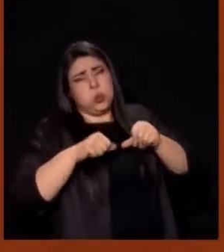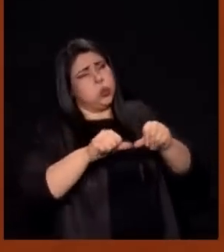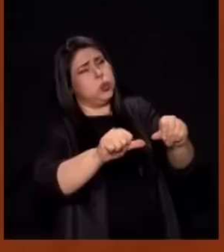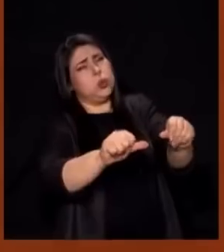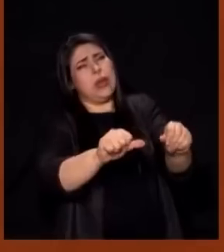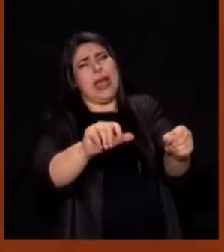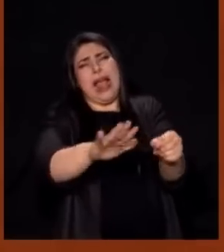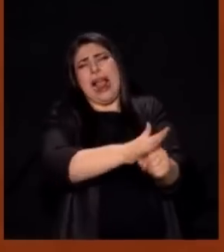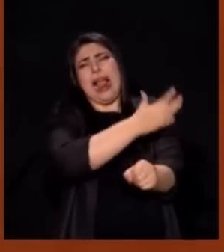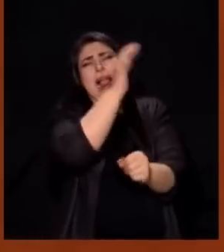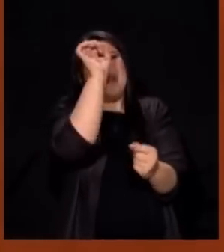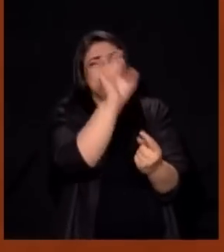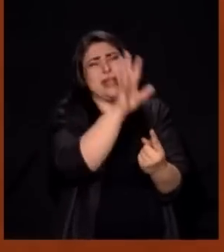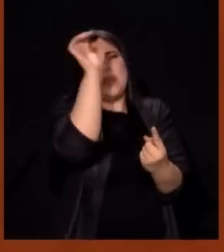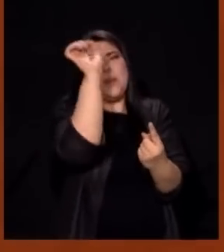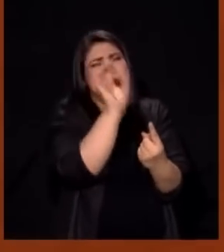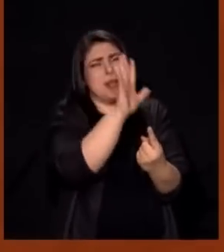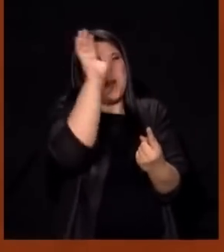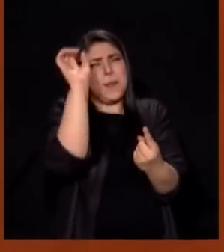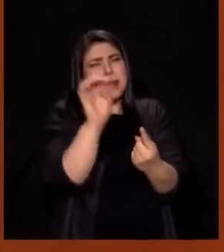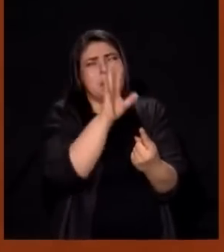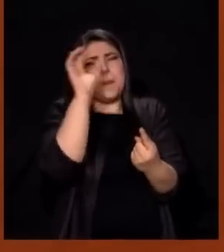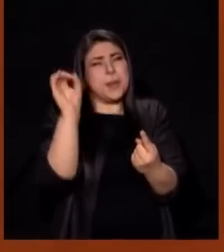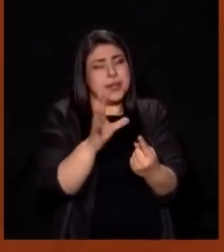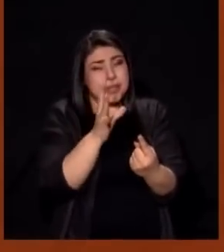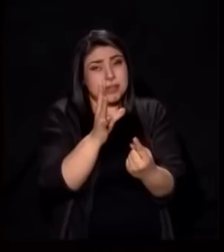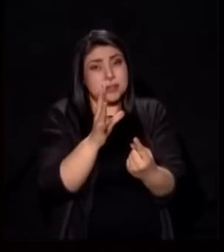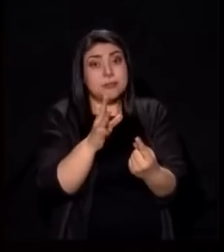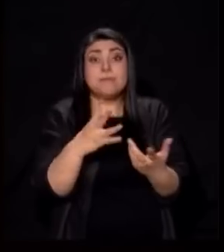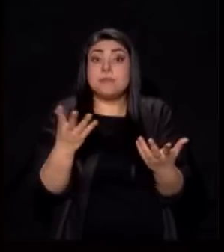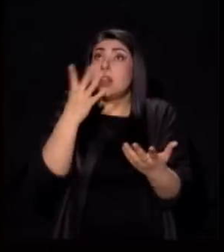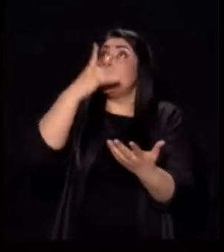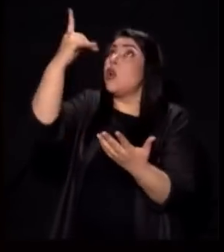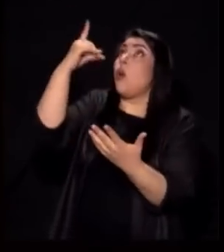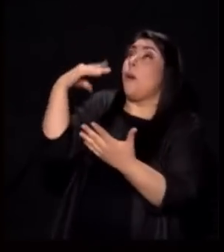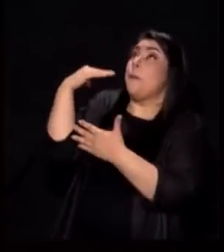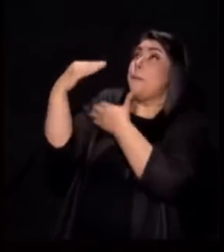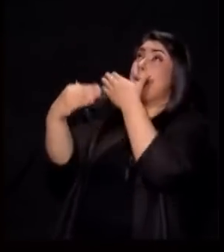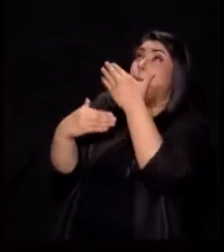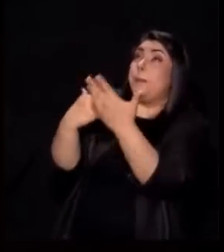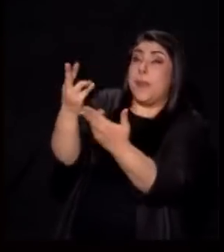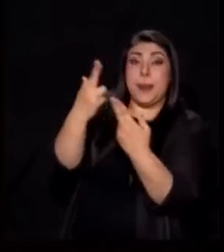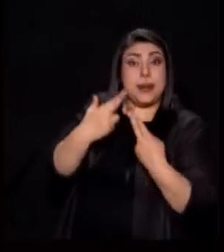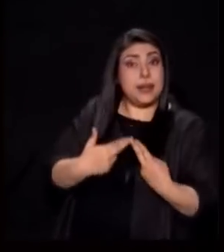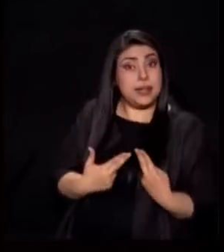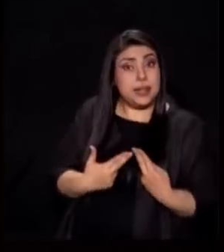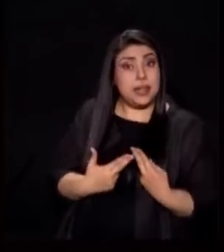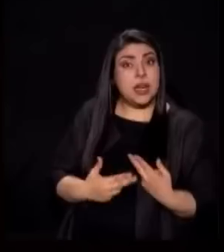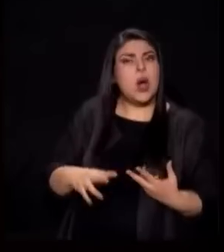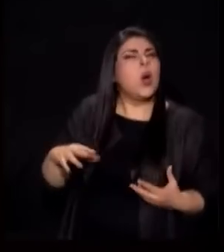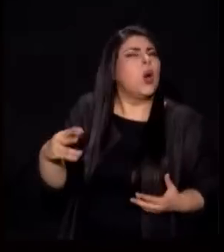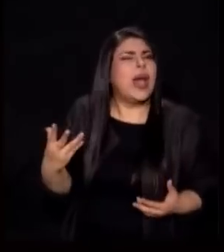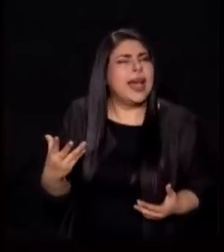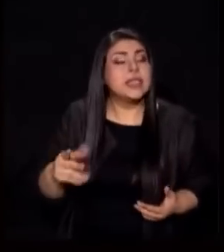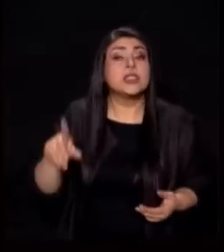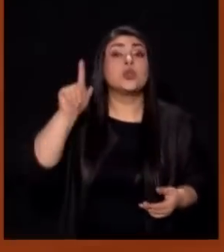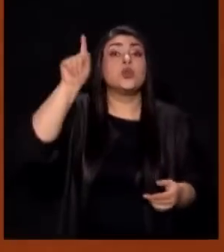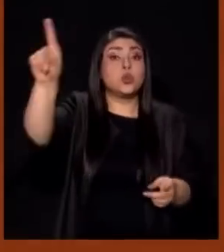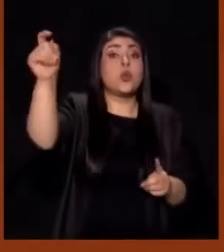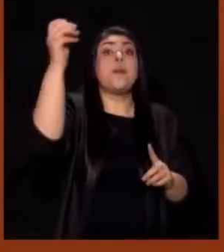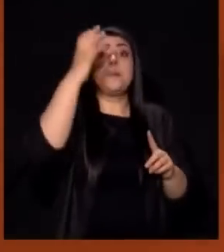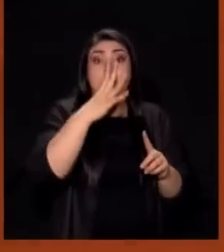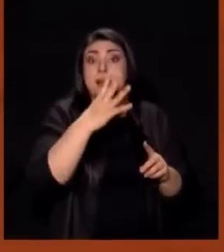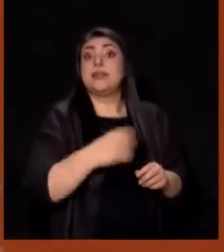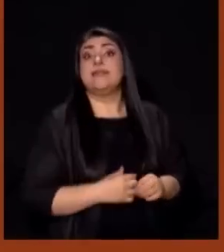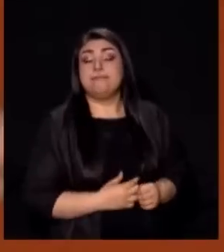Me estoy explicando Acá Y lo que Dios Nos ha heredado Es su bendición Simplemente Si